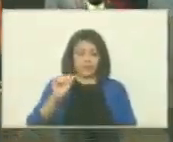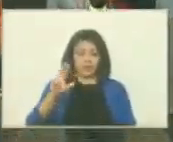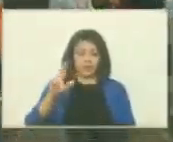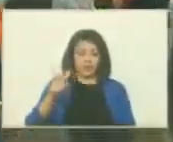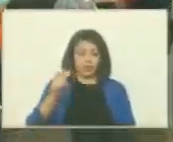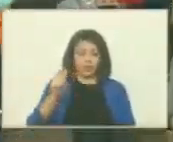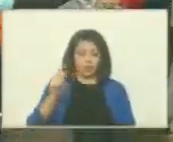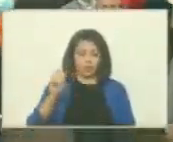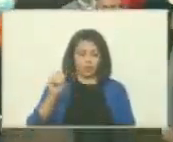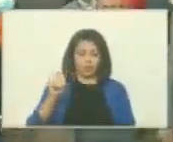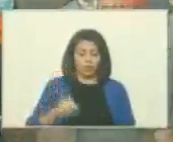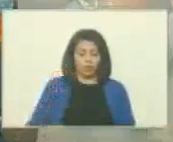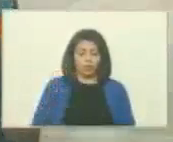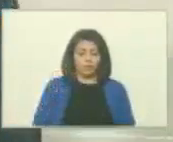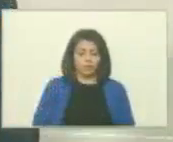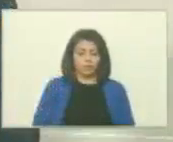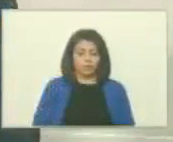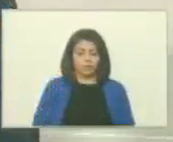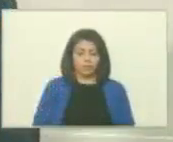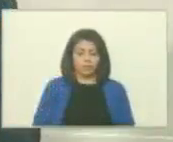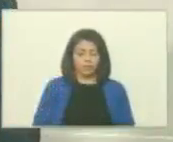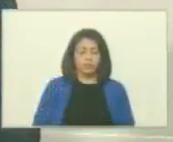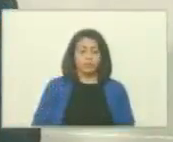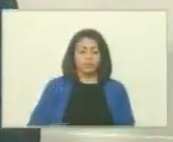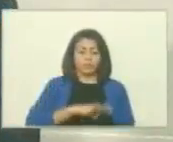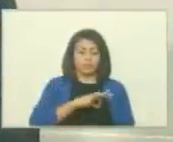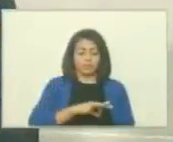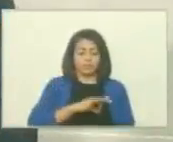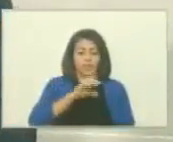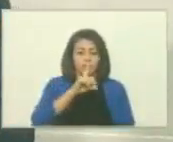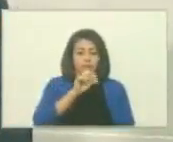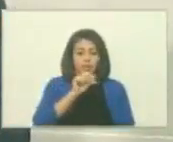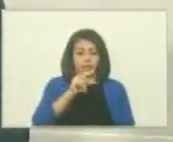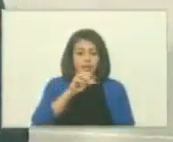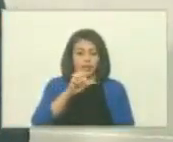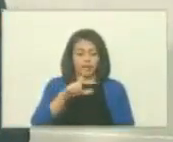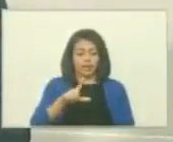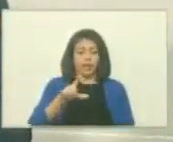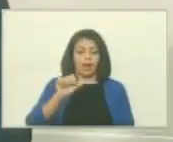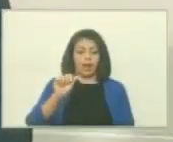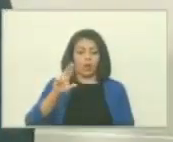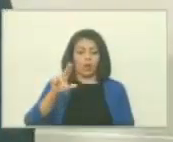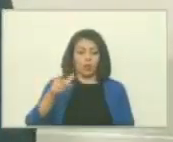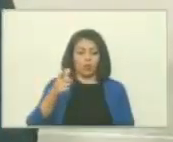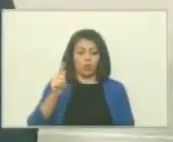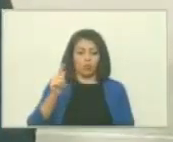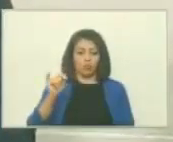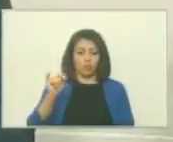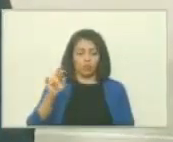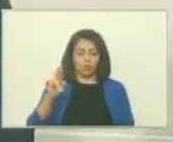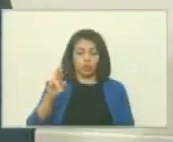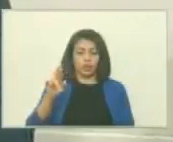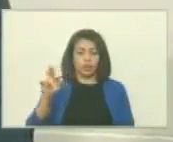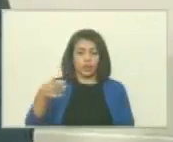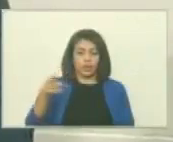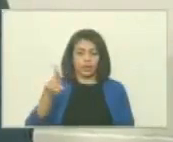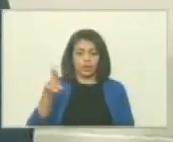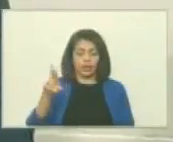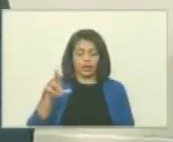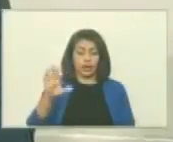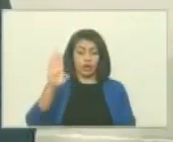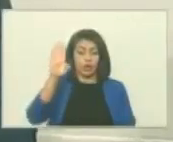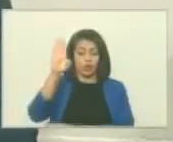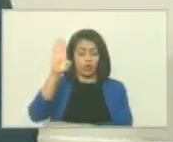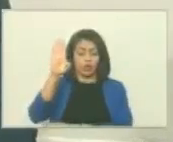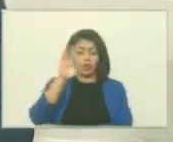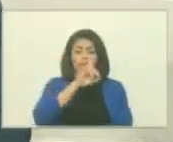Ramírez Herrera. Daniel Augusto Ramírez Herrera. Jura usted, en